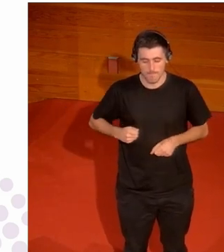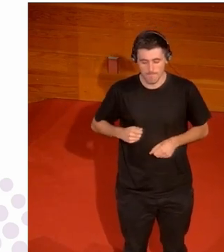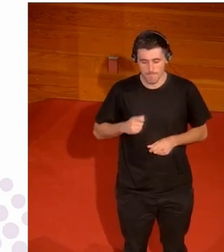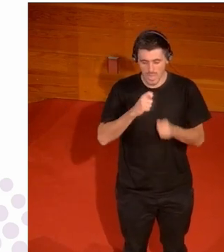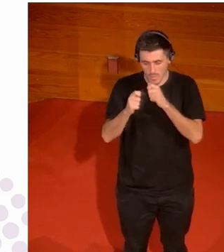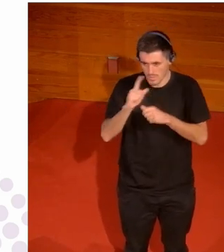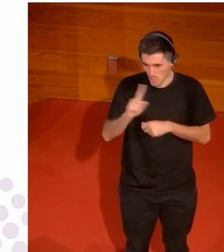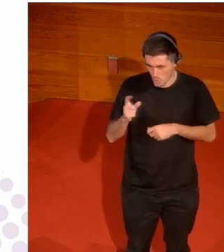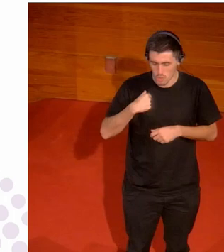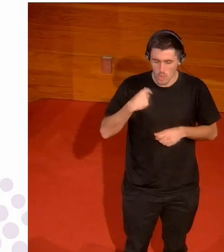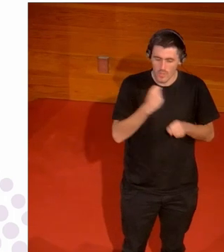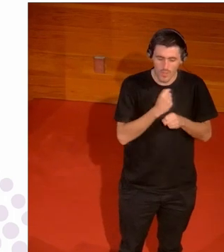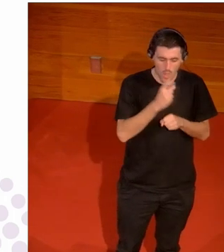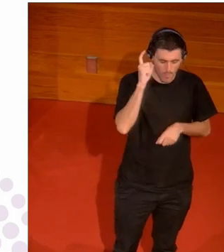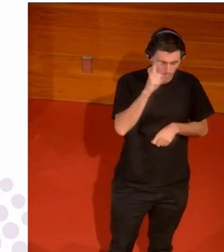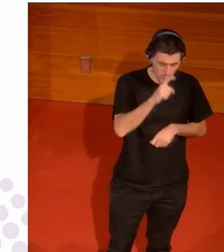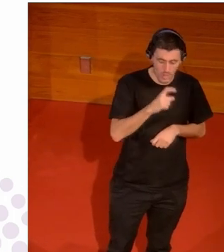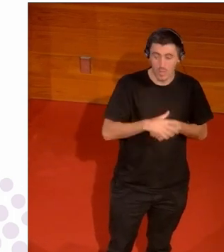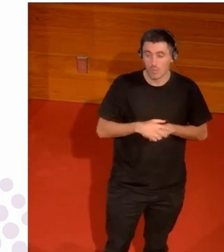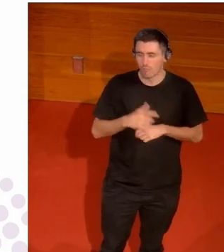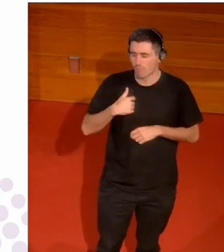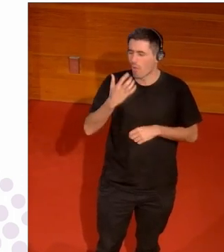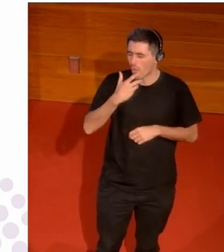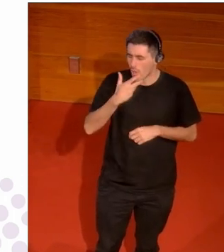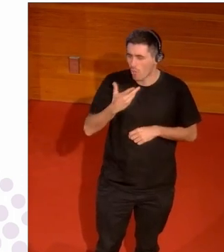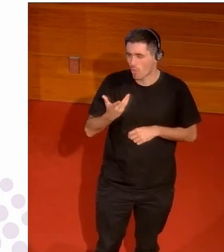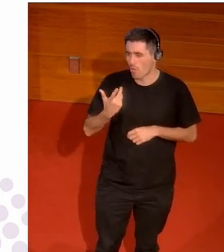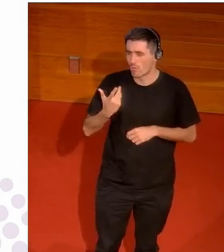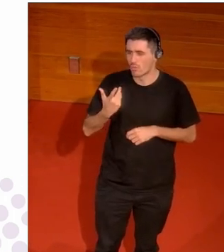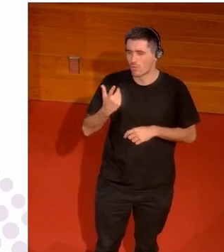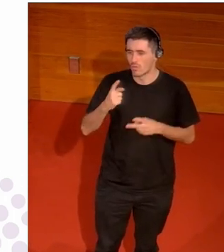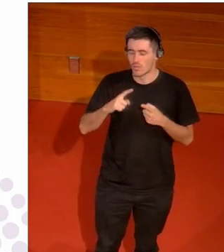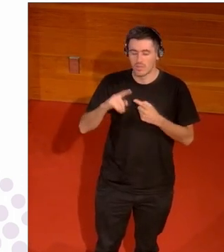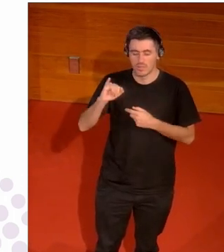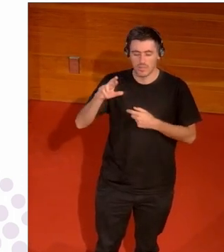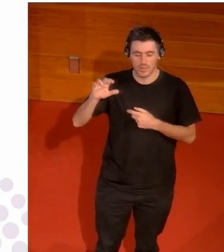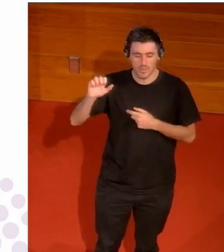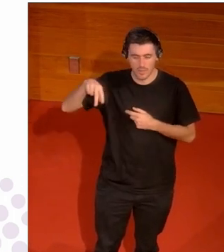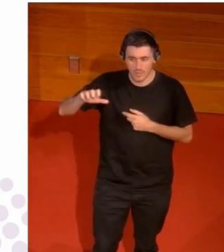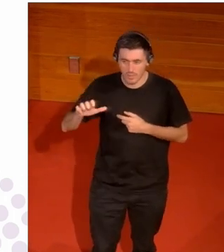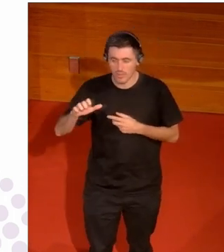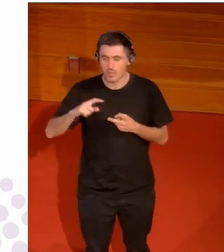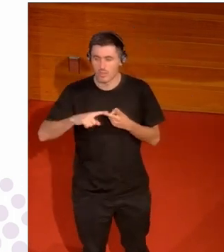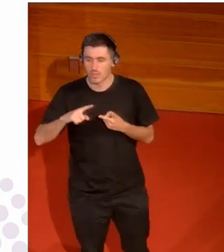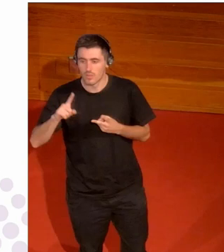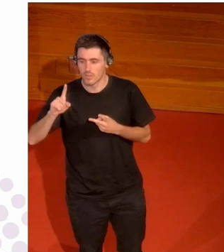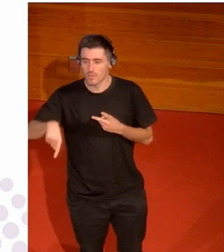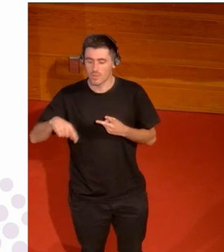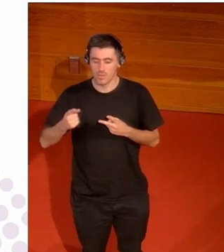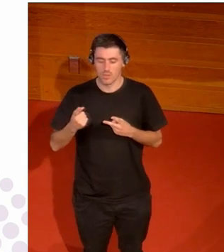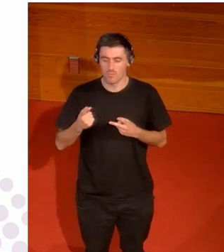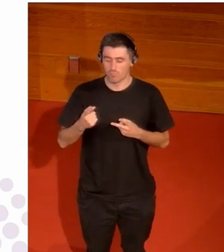soy docente y también conozco bueno conozco y sigo a Irene Aguiar y a Alianza contra el Borrado de las mujeres